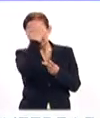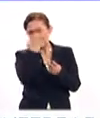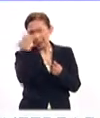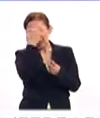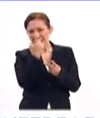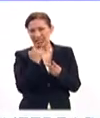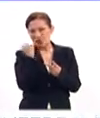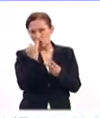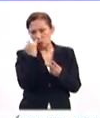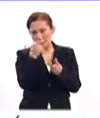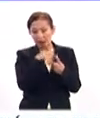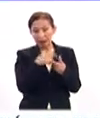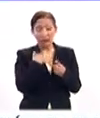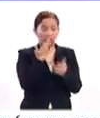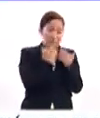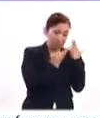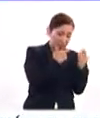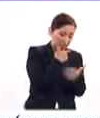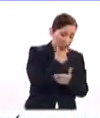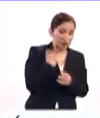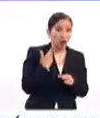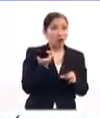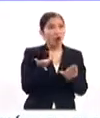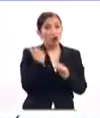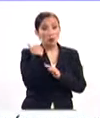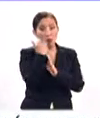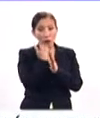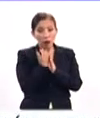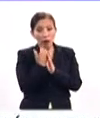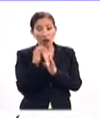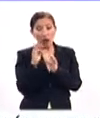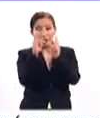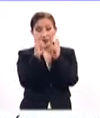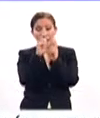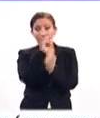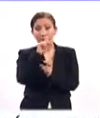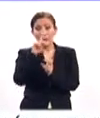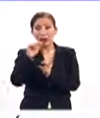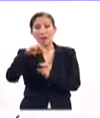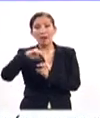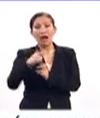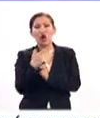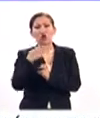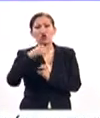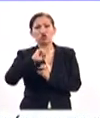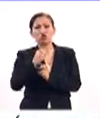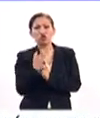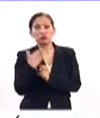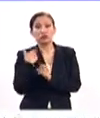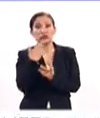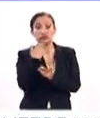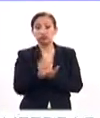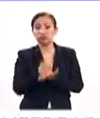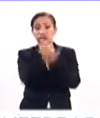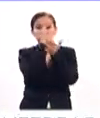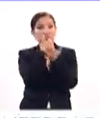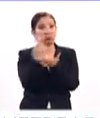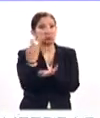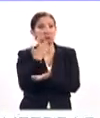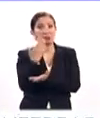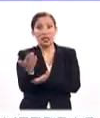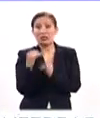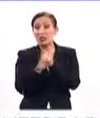entonces tienes que estar estudiando inglés. Yo me acuerdo que me bajé una aplicación que se llama Magush, que es una aplicación que hasta funcionaba sin